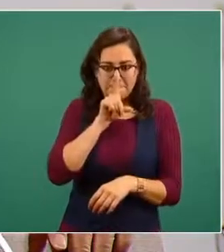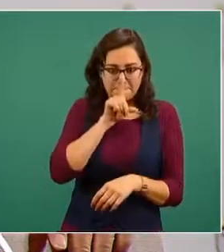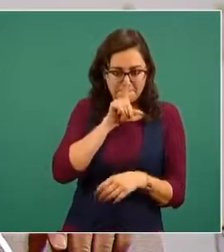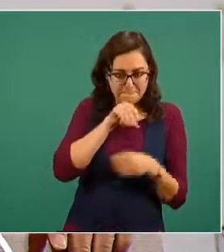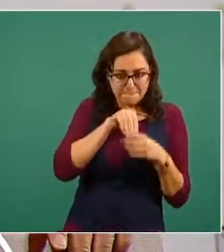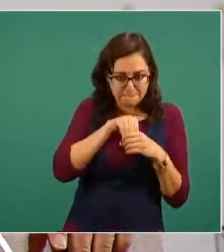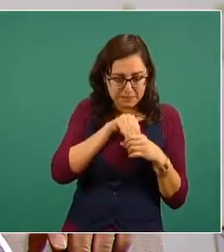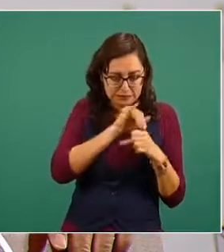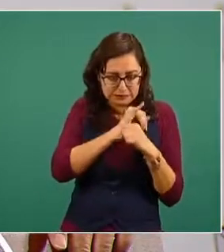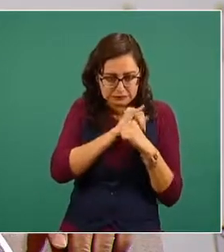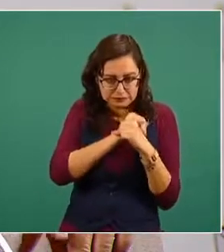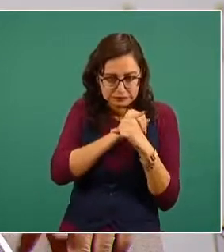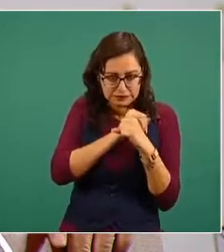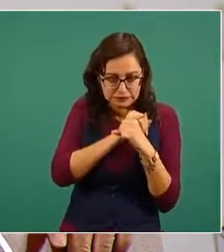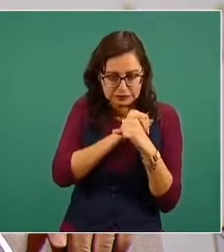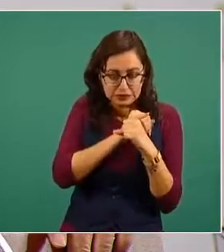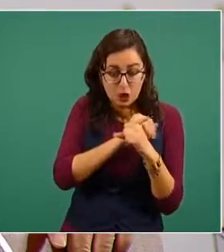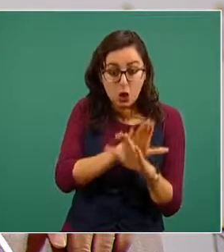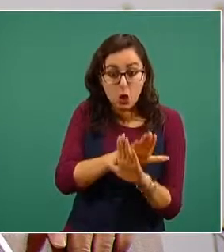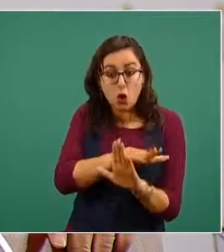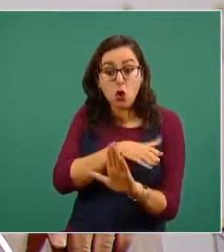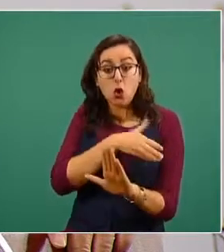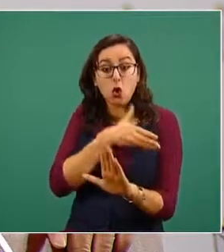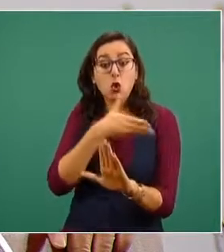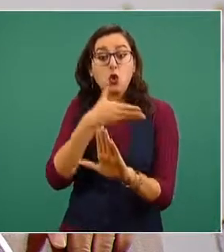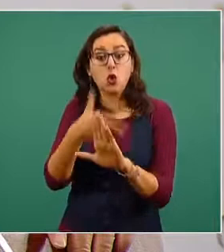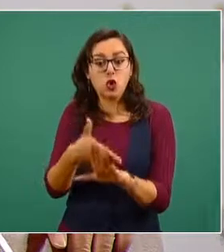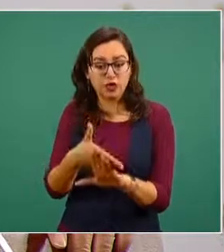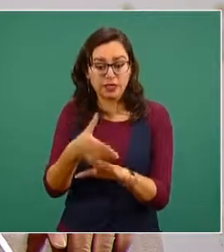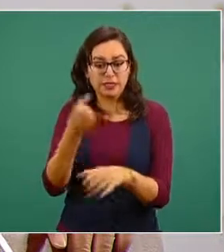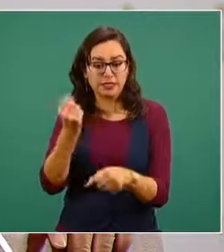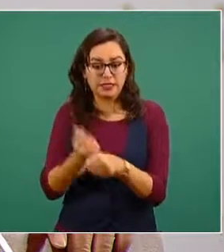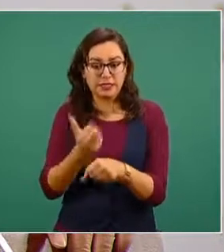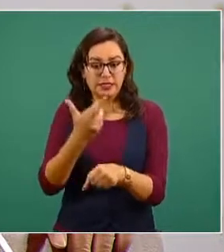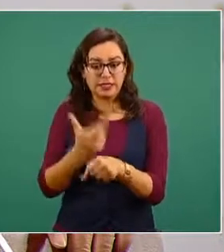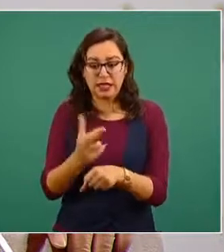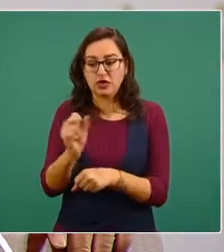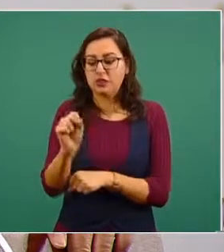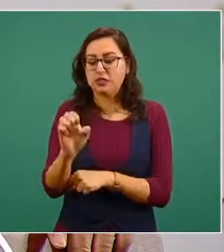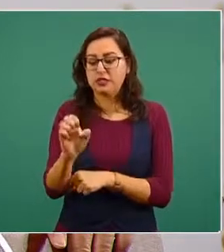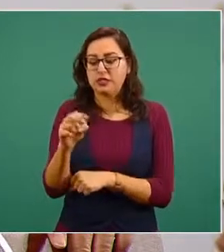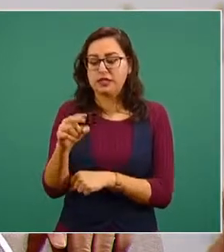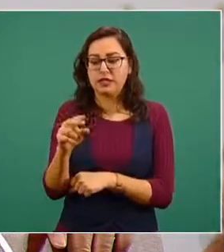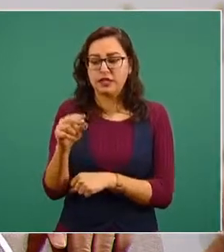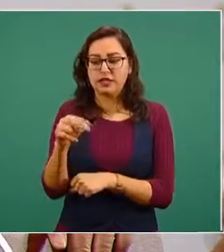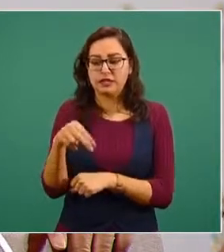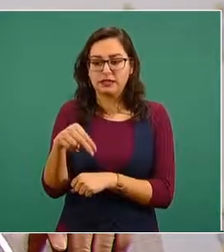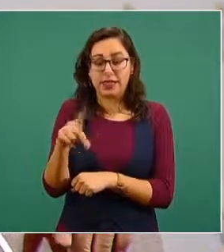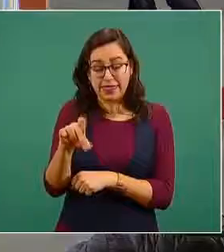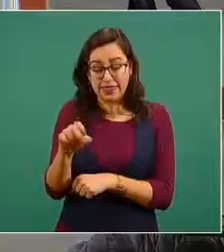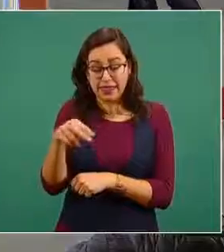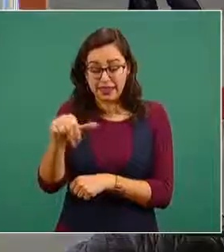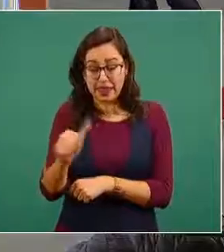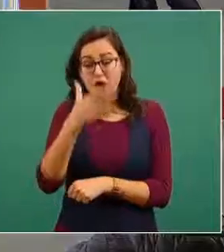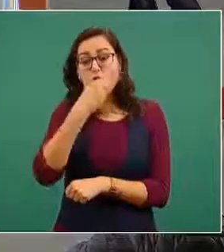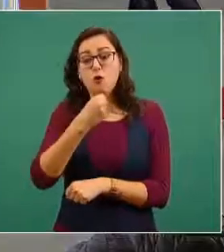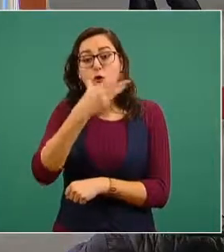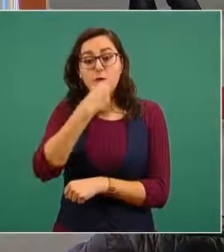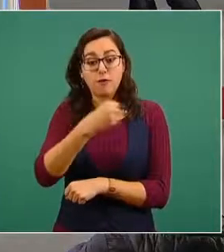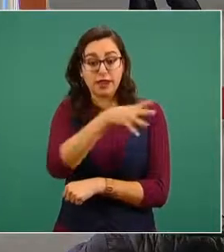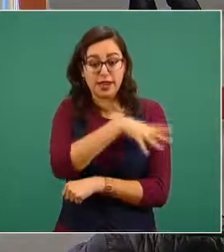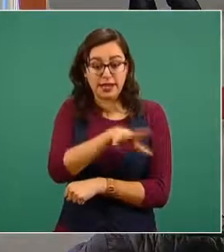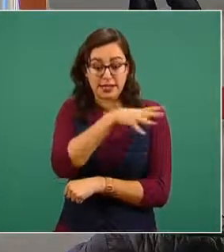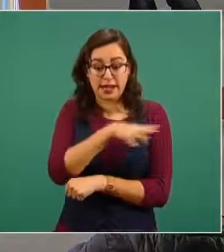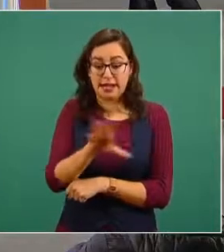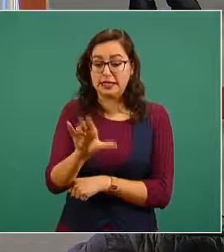involucraba al entonces secretario de la Defensa Nacional General de División Salvador Cienfuegos